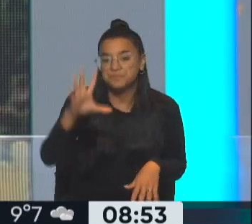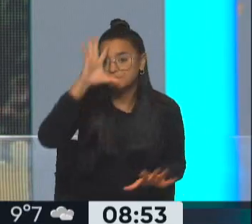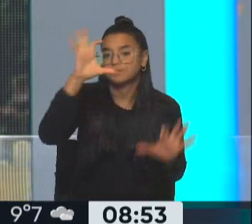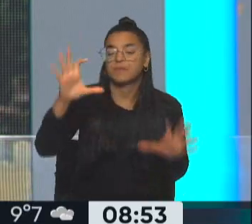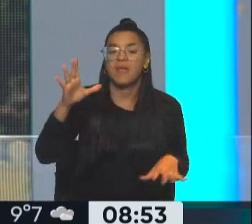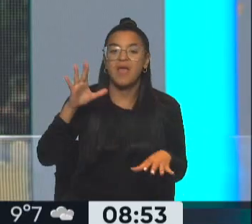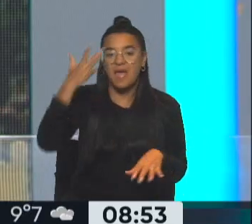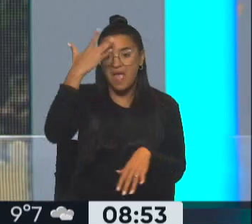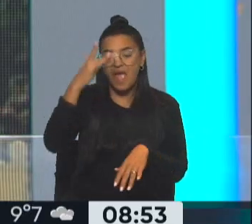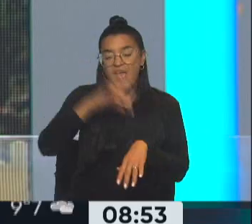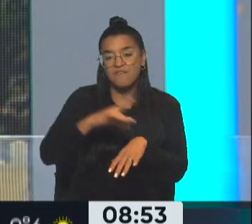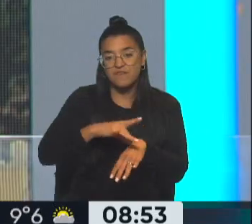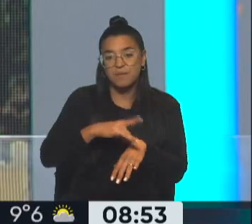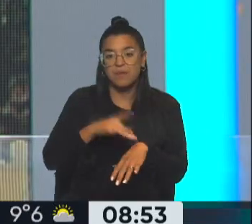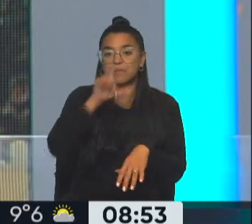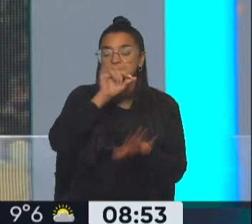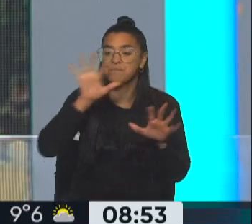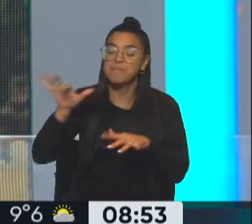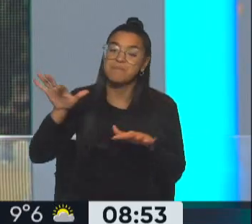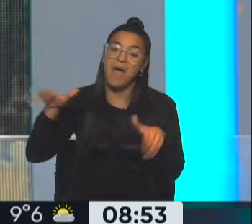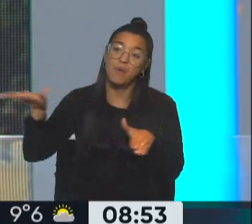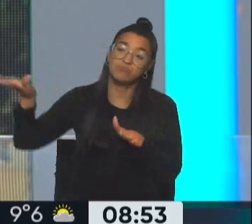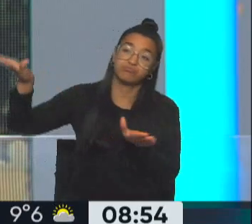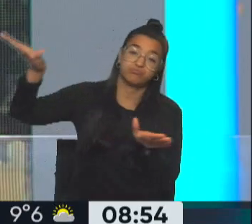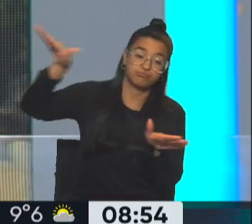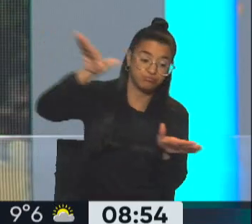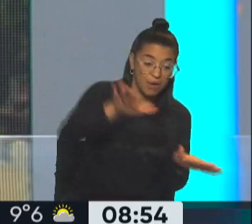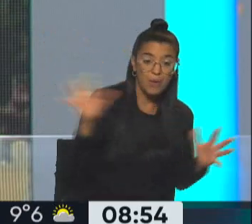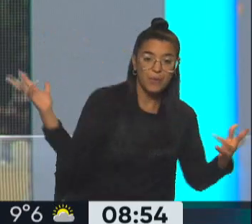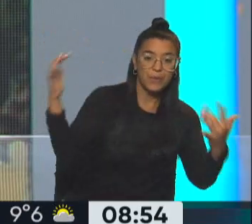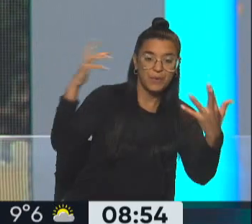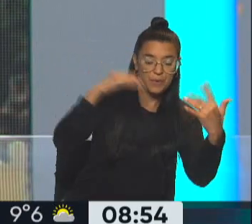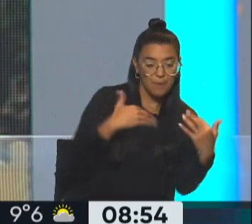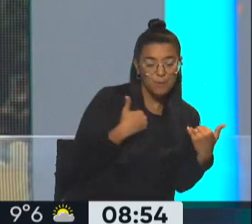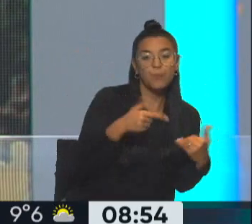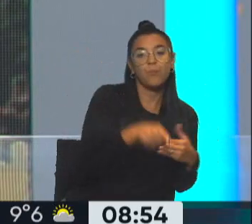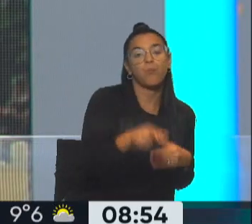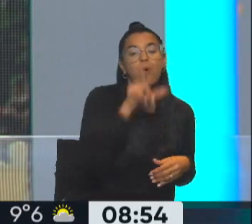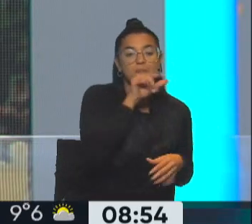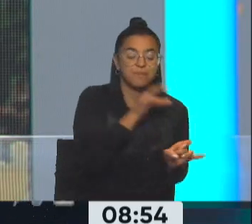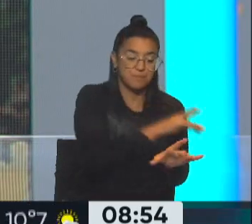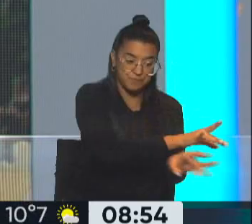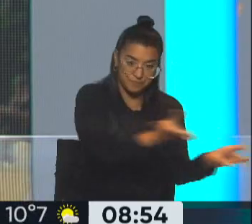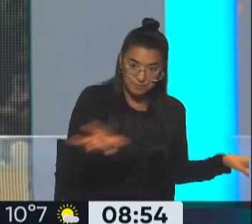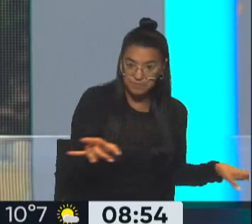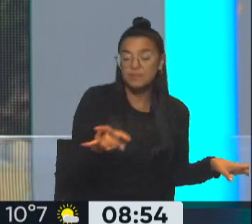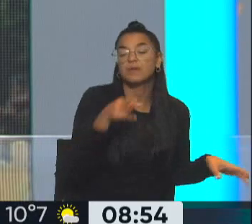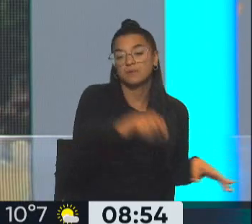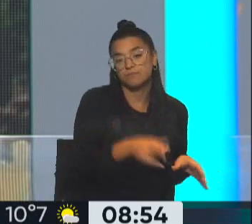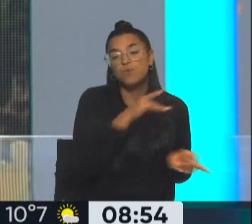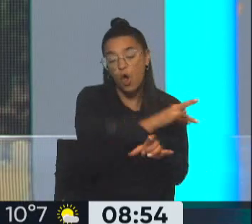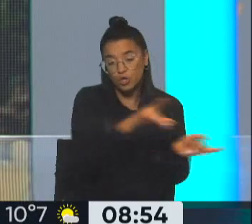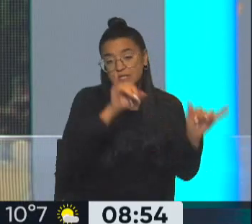transmite a través de la migración de las aves silvestres y puede afectar a las aves de la producción. Es contagiosa, es altamente